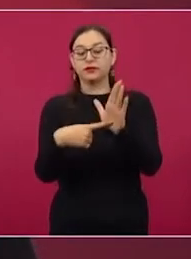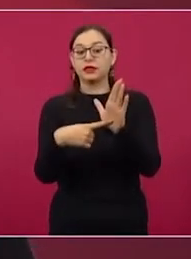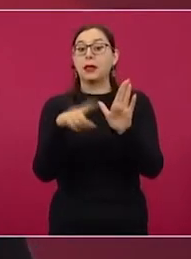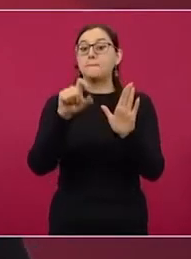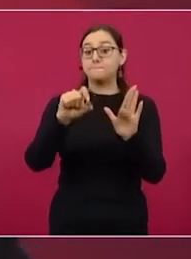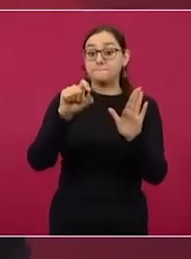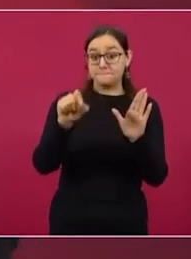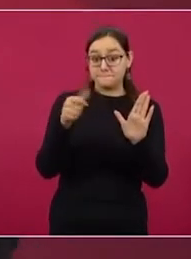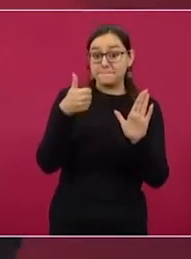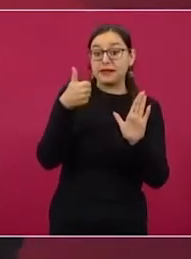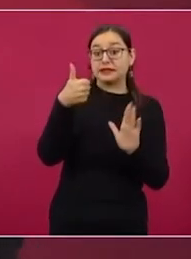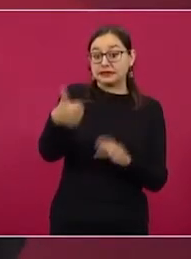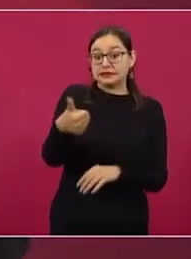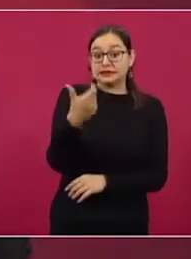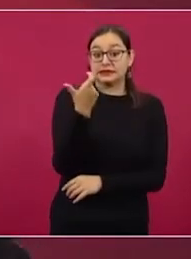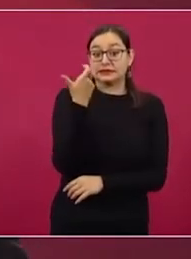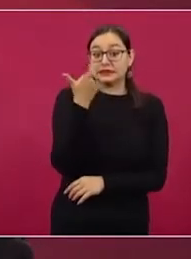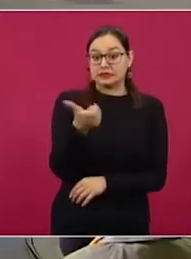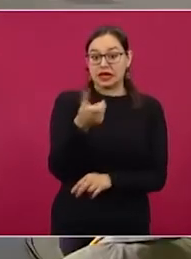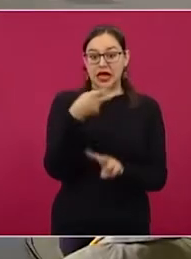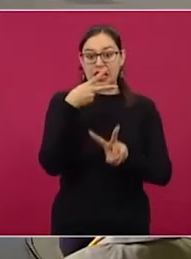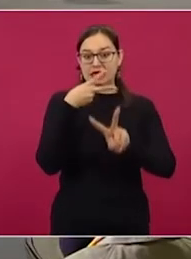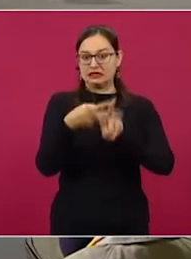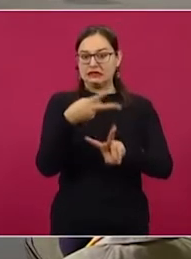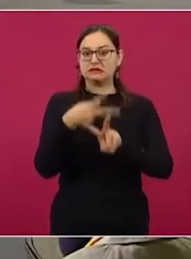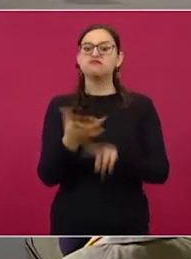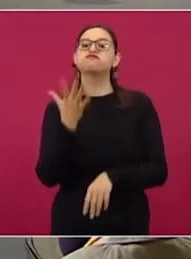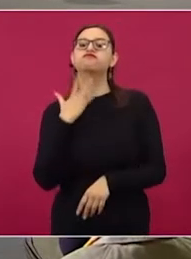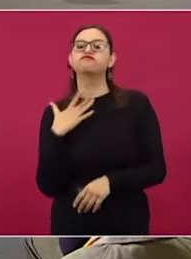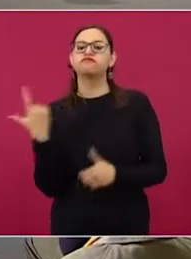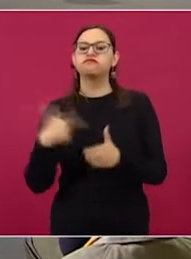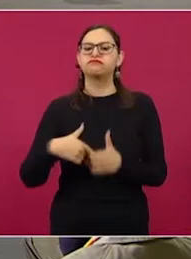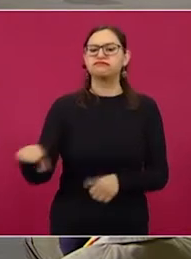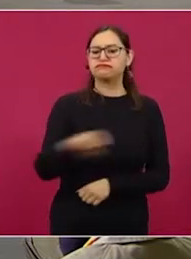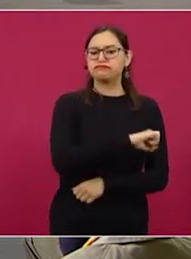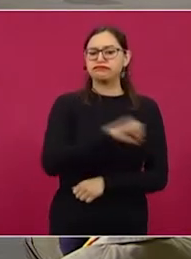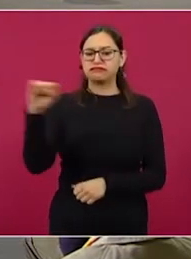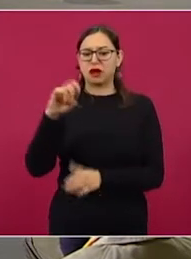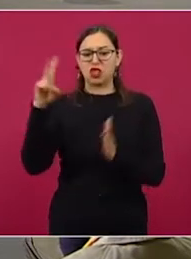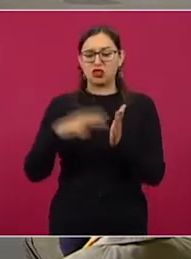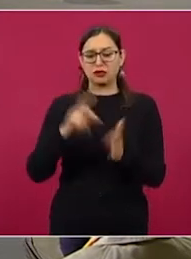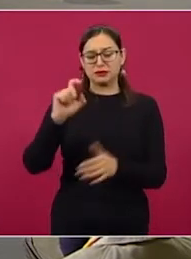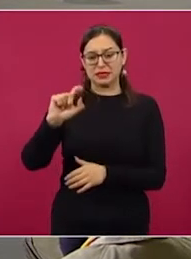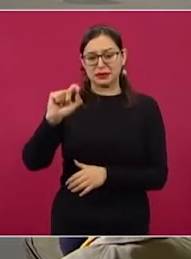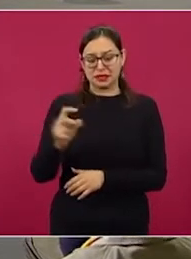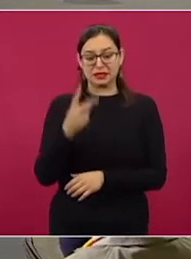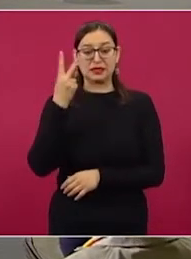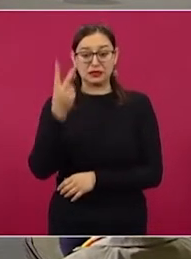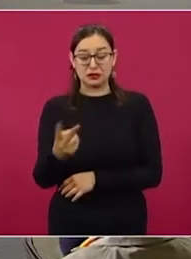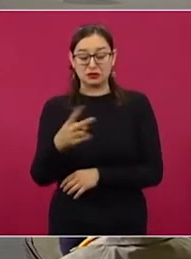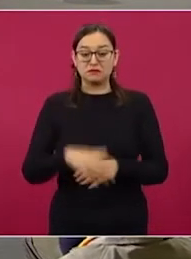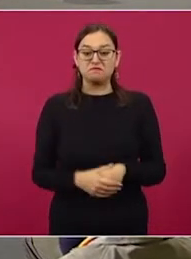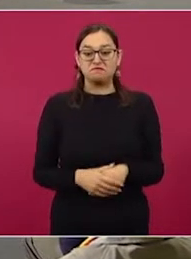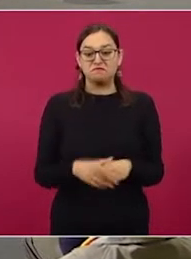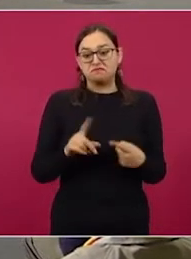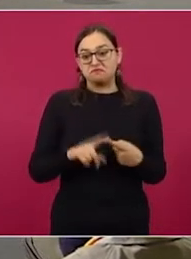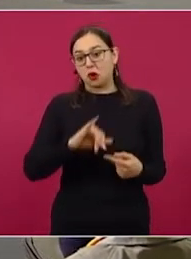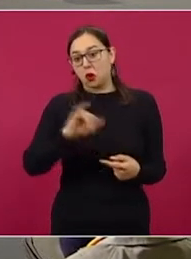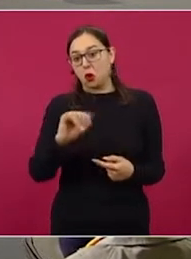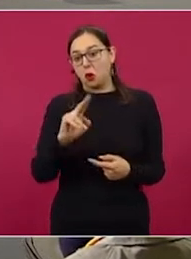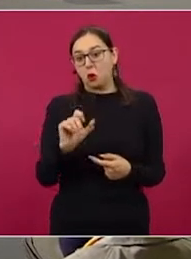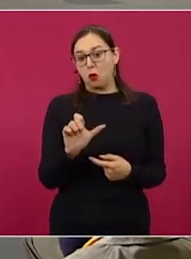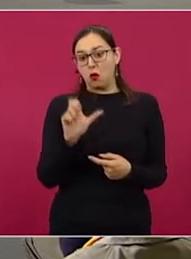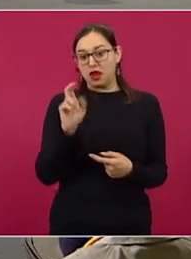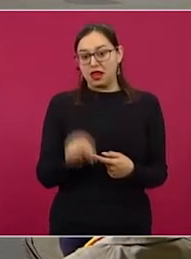26 pesos con el mismo hashtag, gasolinazo2022. Aquí tenemos a Julián Rementería,